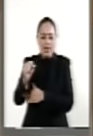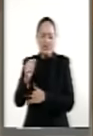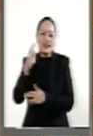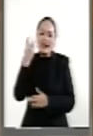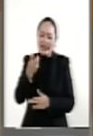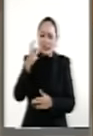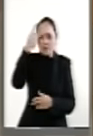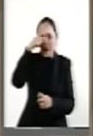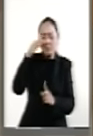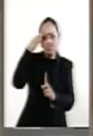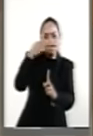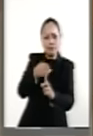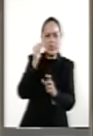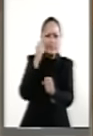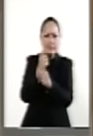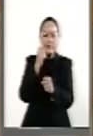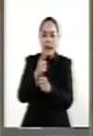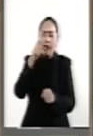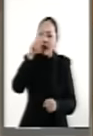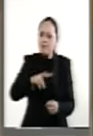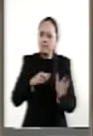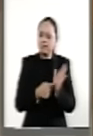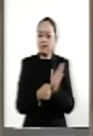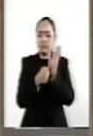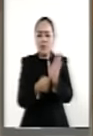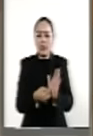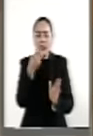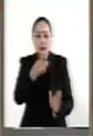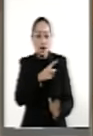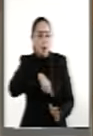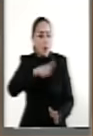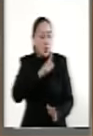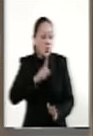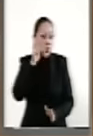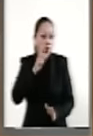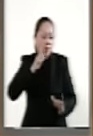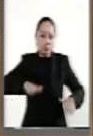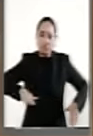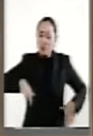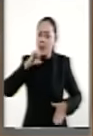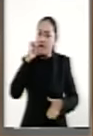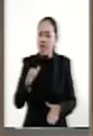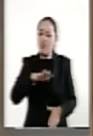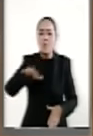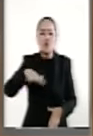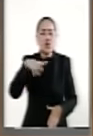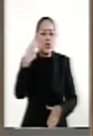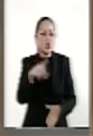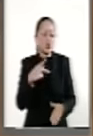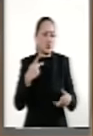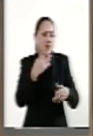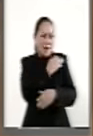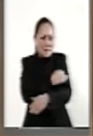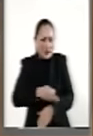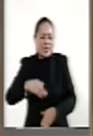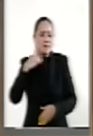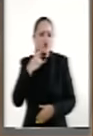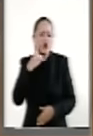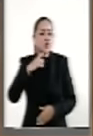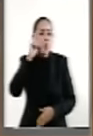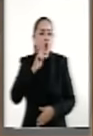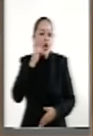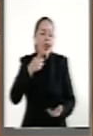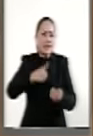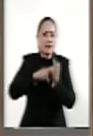Hay que llenarnos de la fuerza indeclinable de mujeres que no se rinden, buscando a sus seres queridos, del esfuerzo de mujeres de la